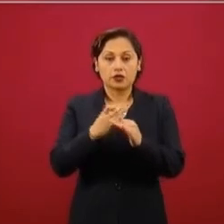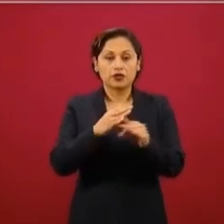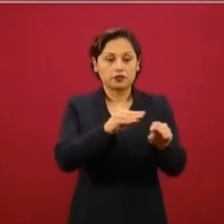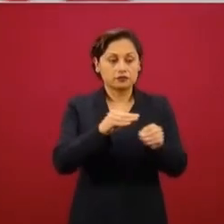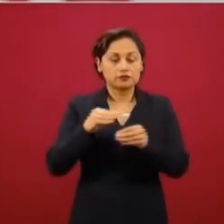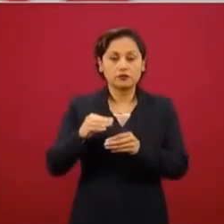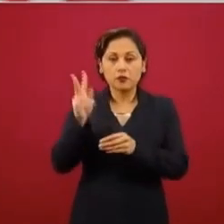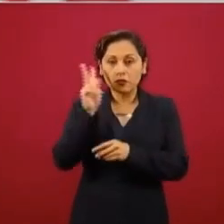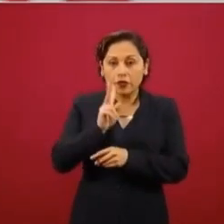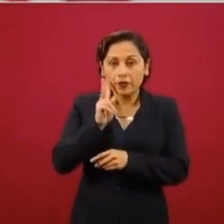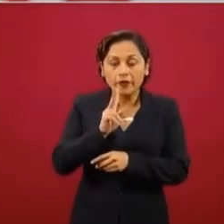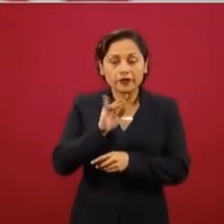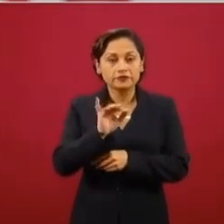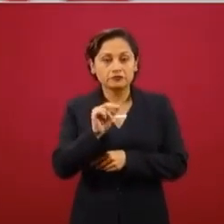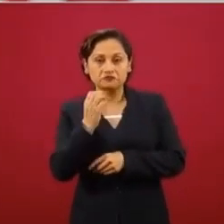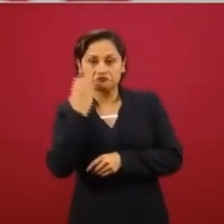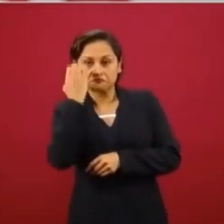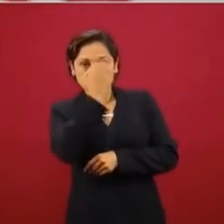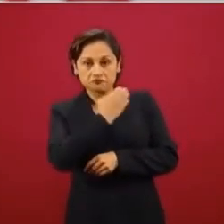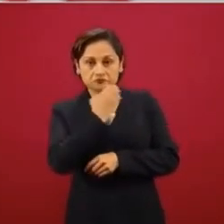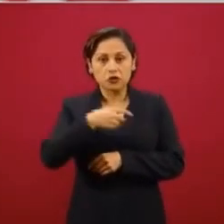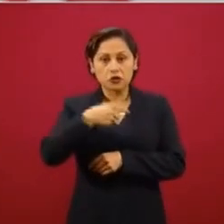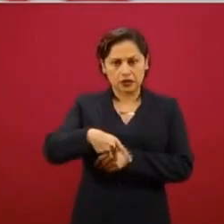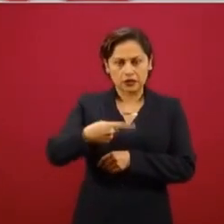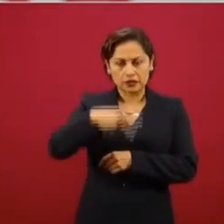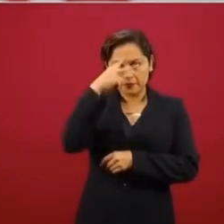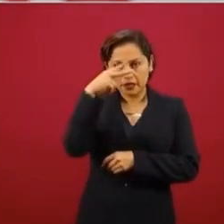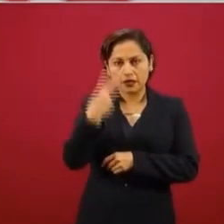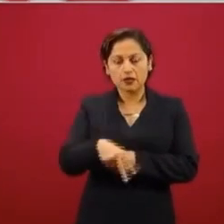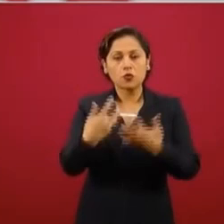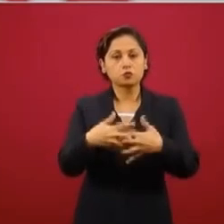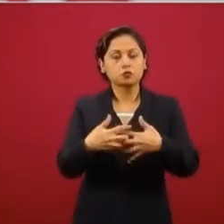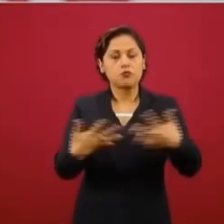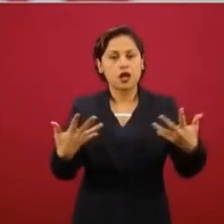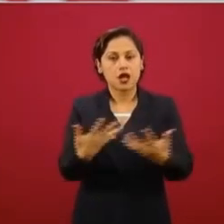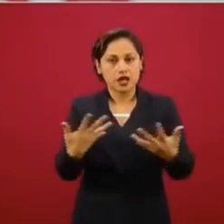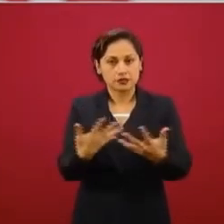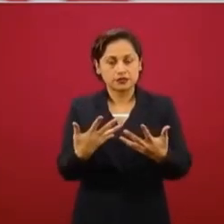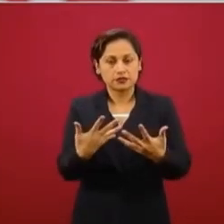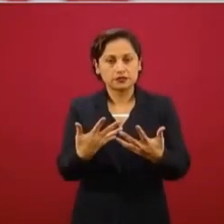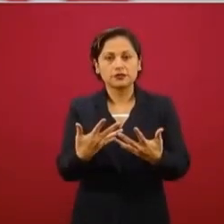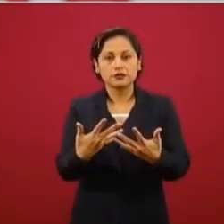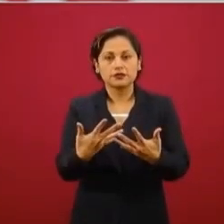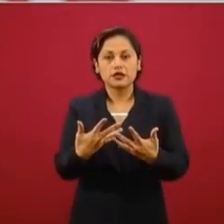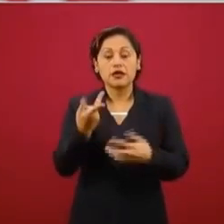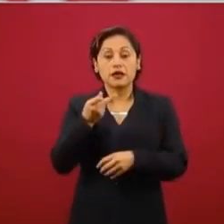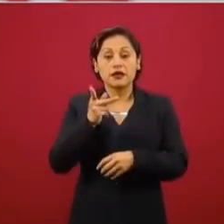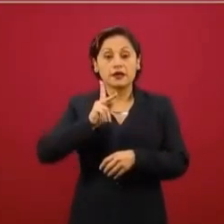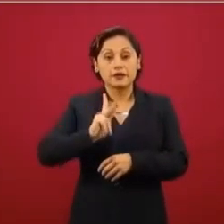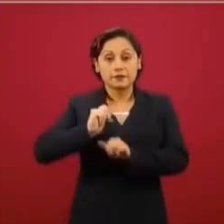ventiladores hechos en México, pero se está cuidando